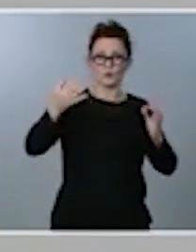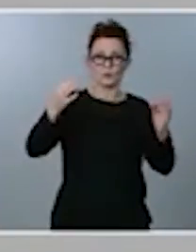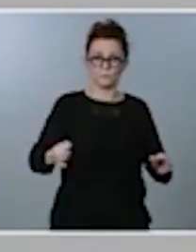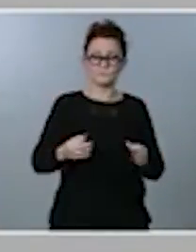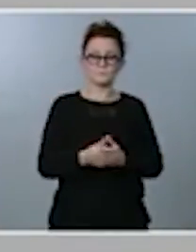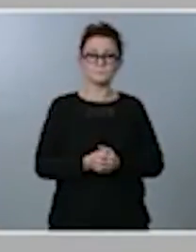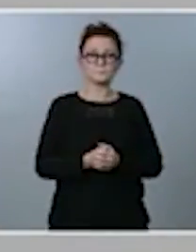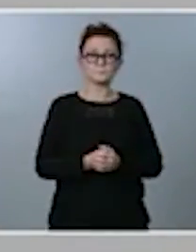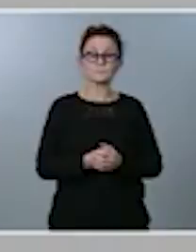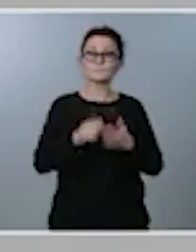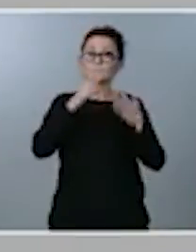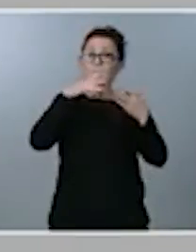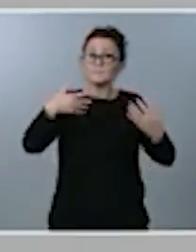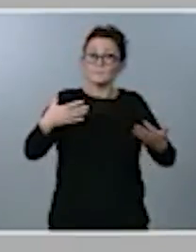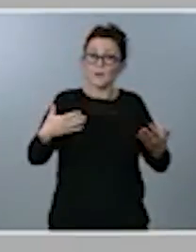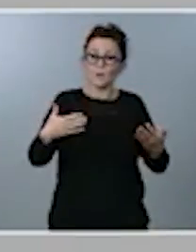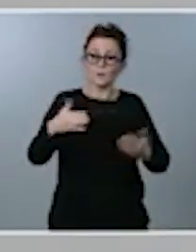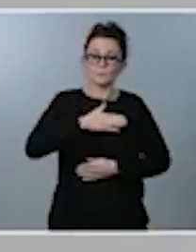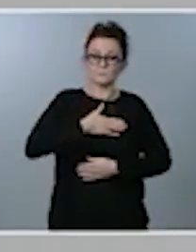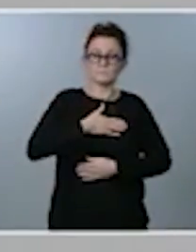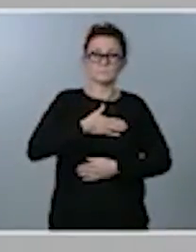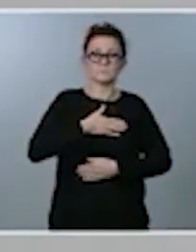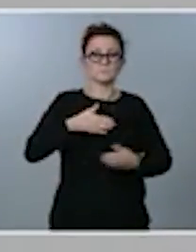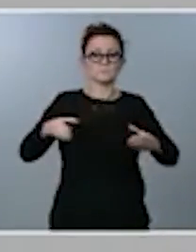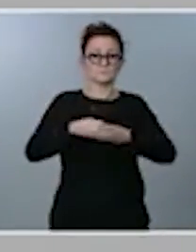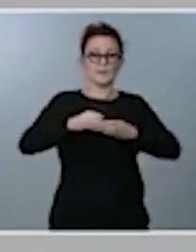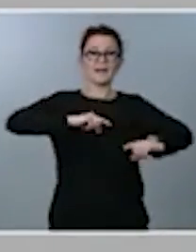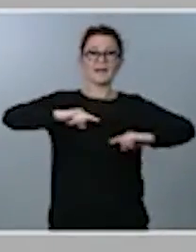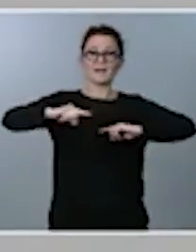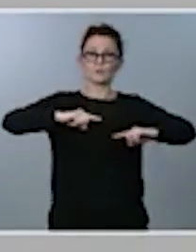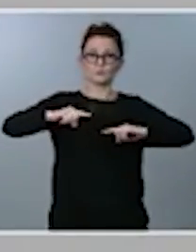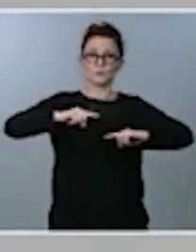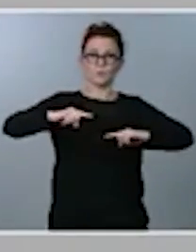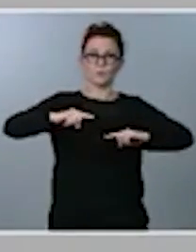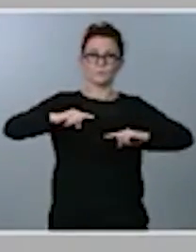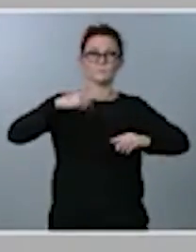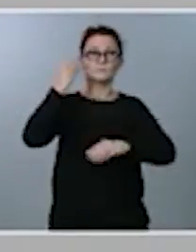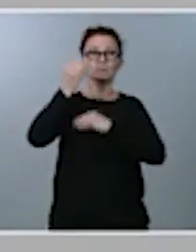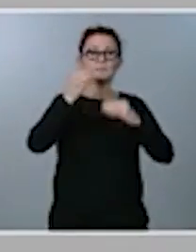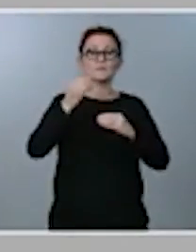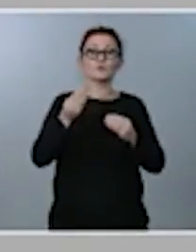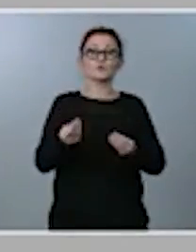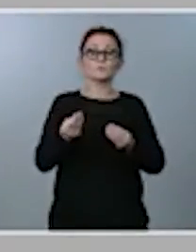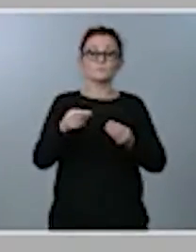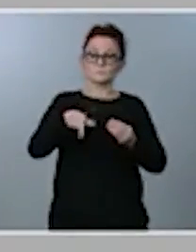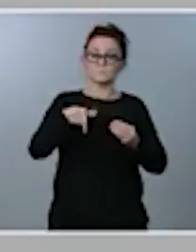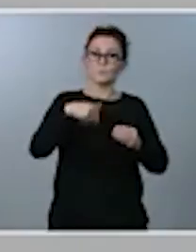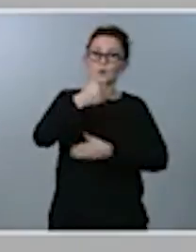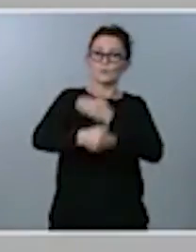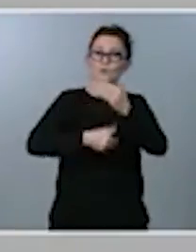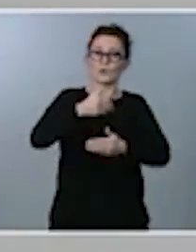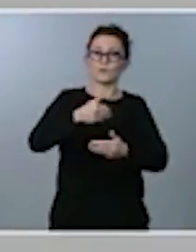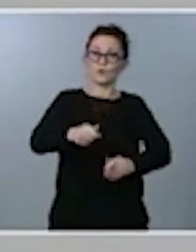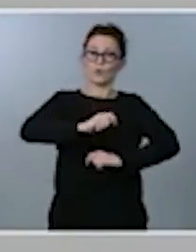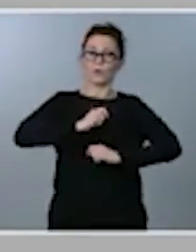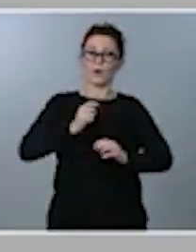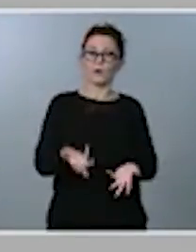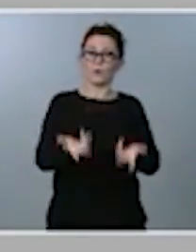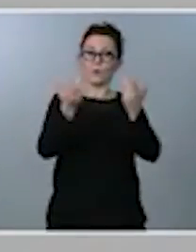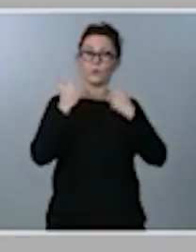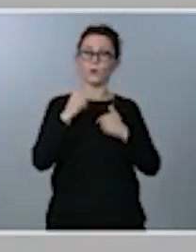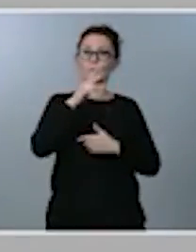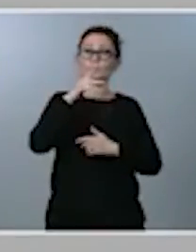momento, este ejecutivo, que es el momento para acelerar este proceso que empieza a convertirse en una cuestión